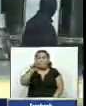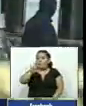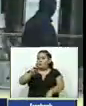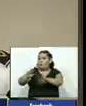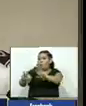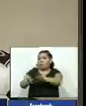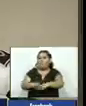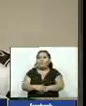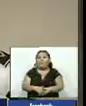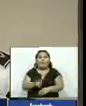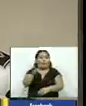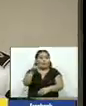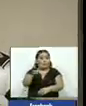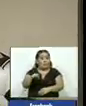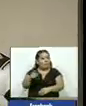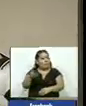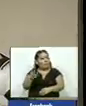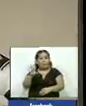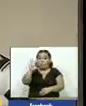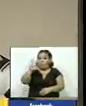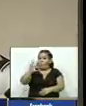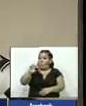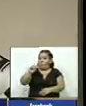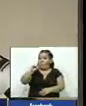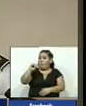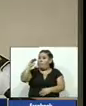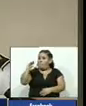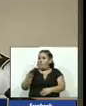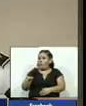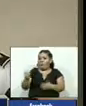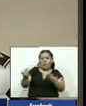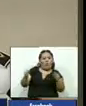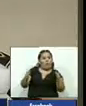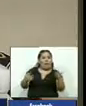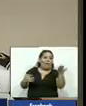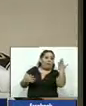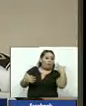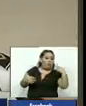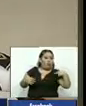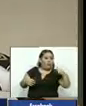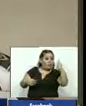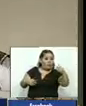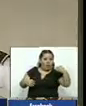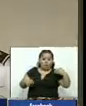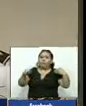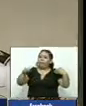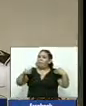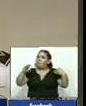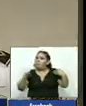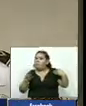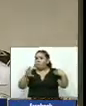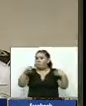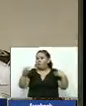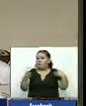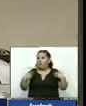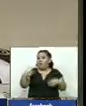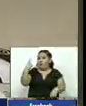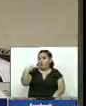estamos hablando de un 50% menos comparado con el mes de noviembre del año pasado el día de ayer teníamos